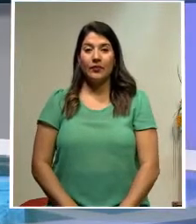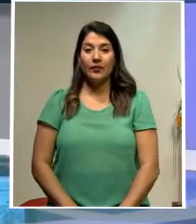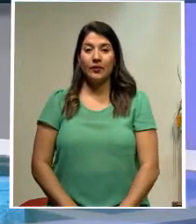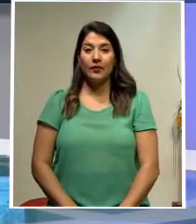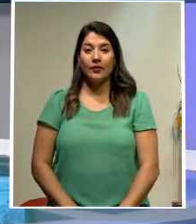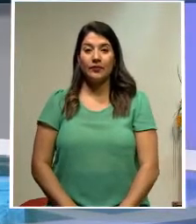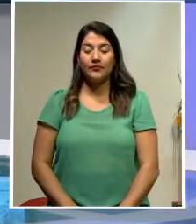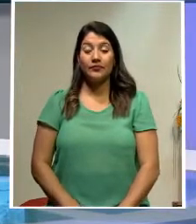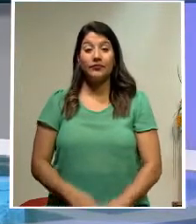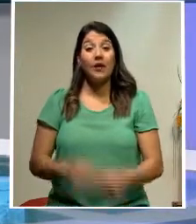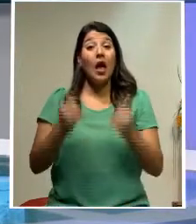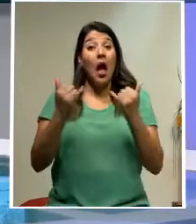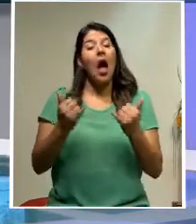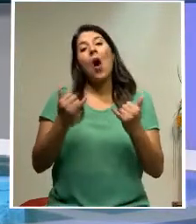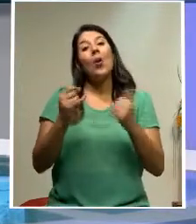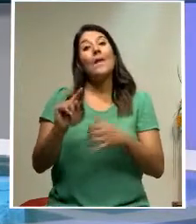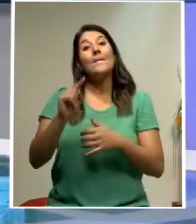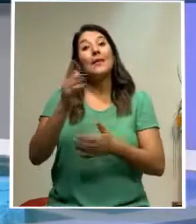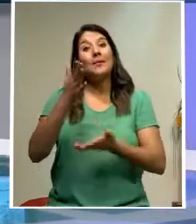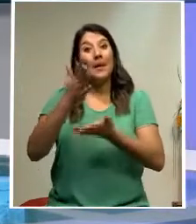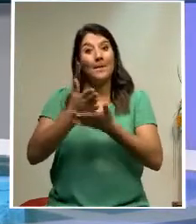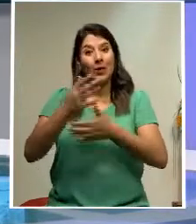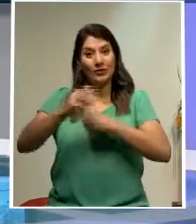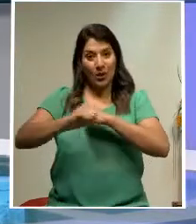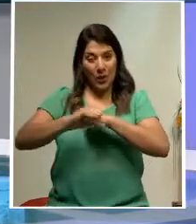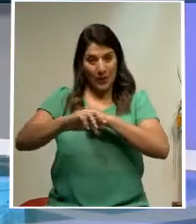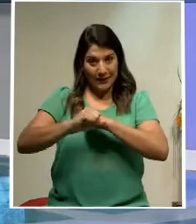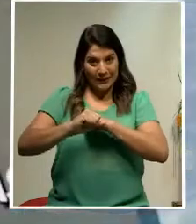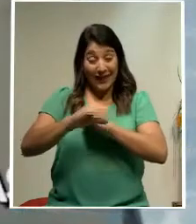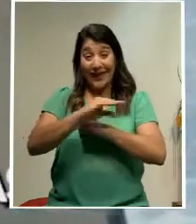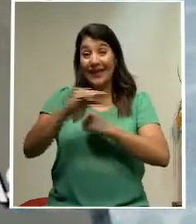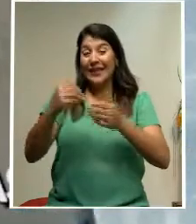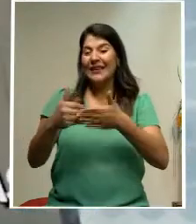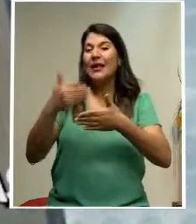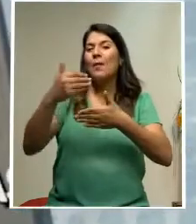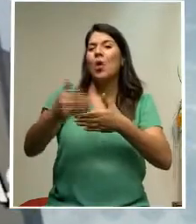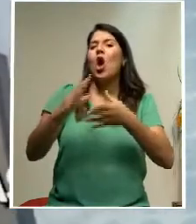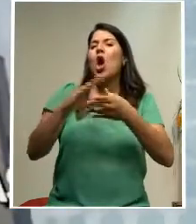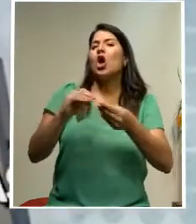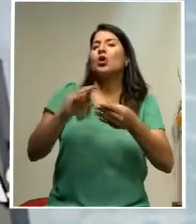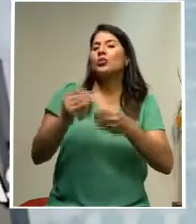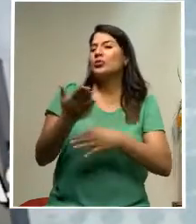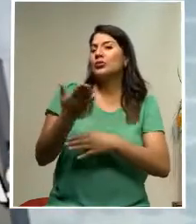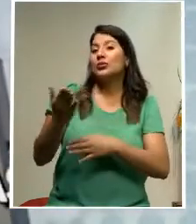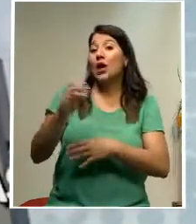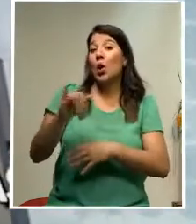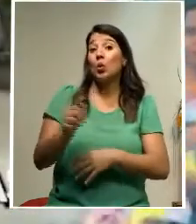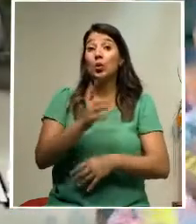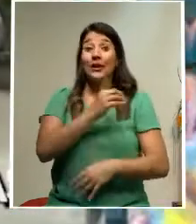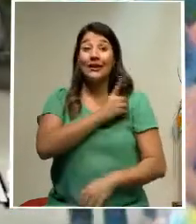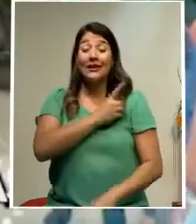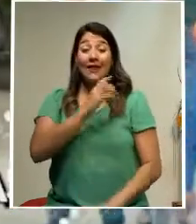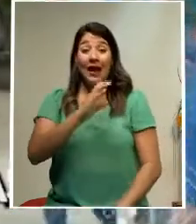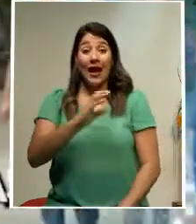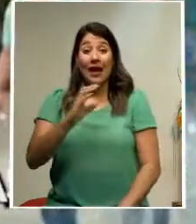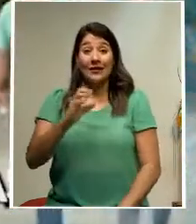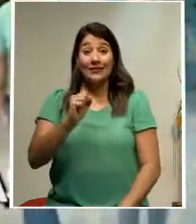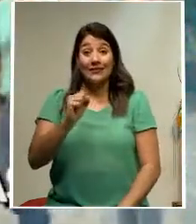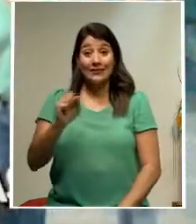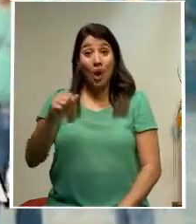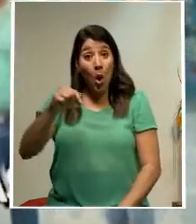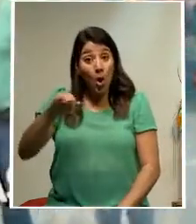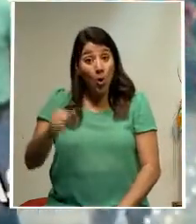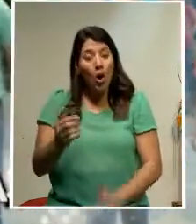Vamos a nuestra primera pausa comercial y al regresar, le contamos que la Junta Directiva de la Caja retomó este